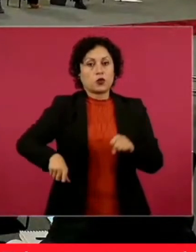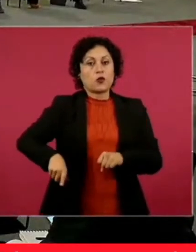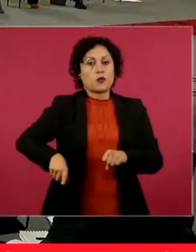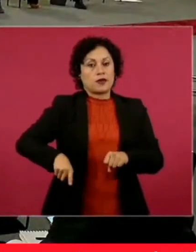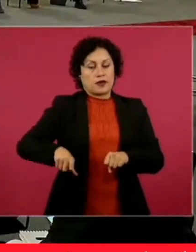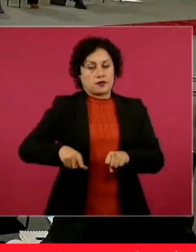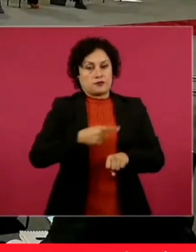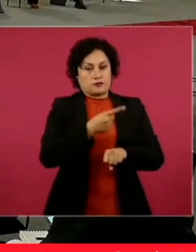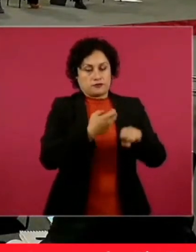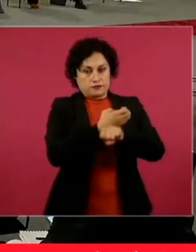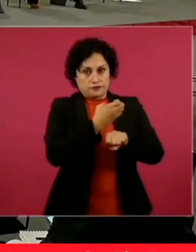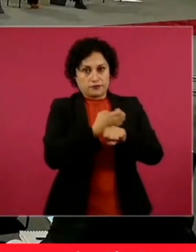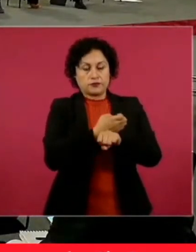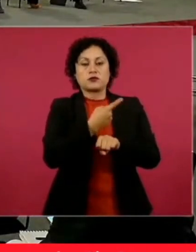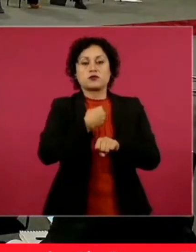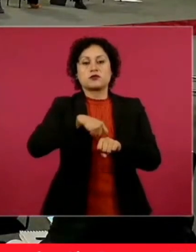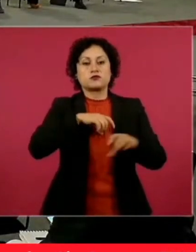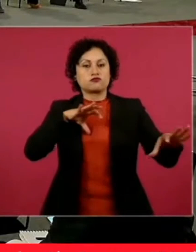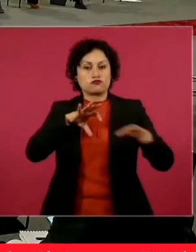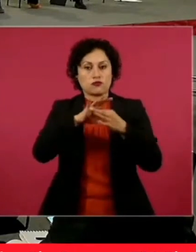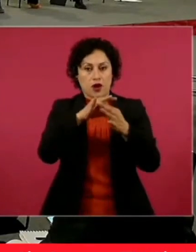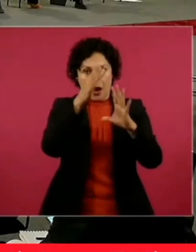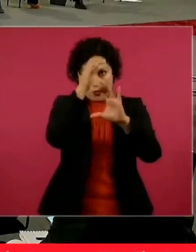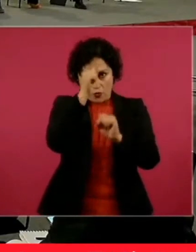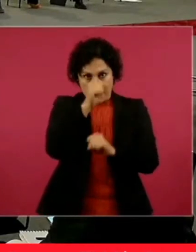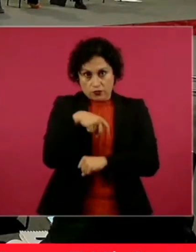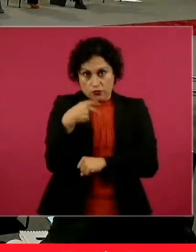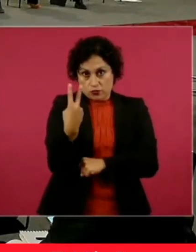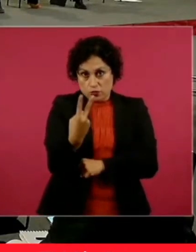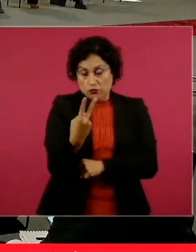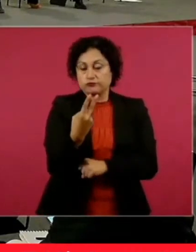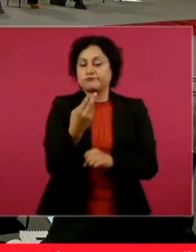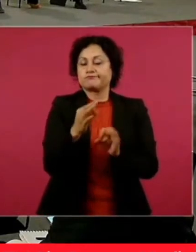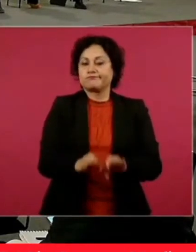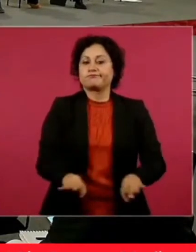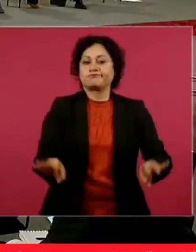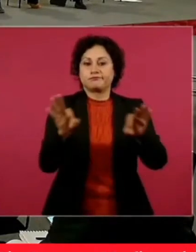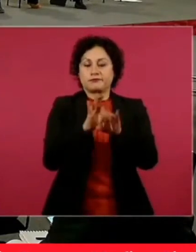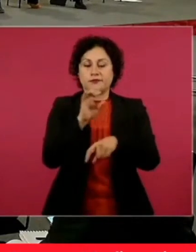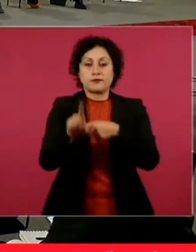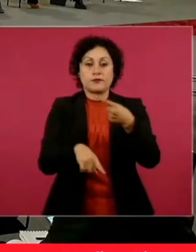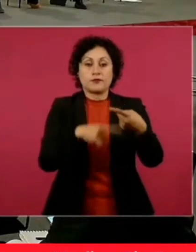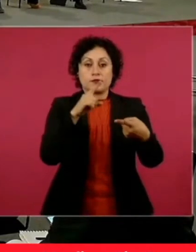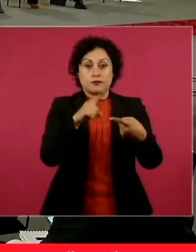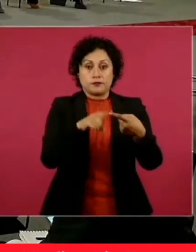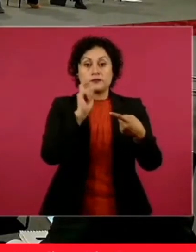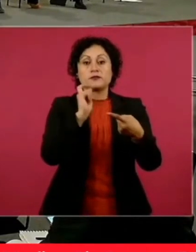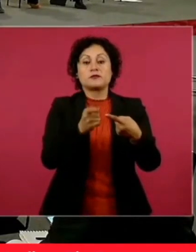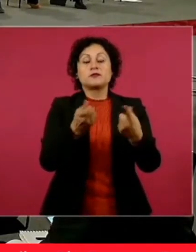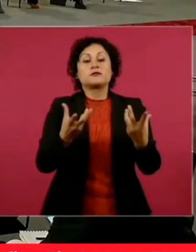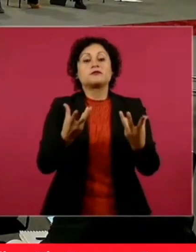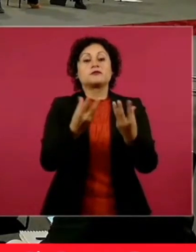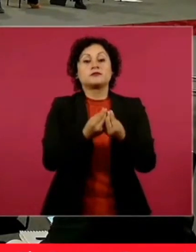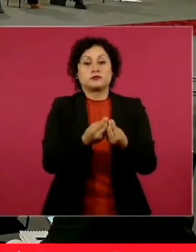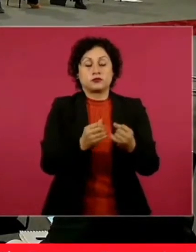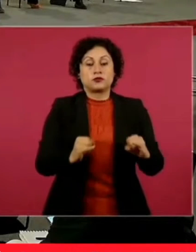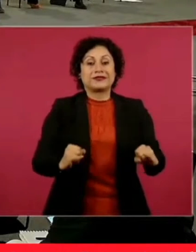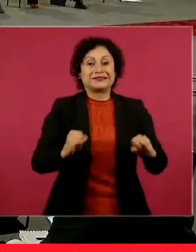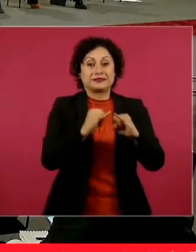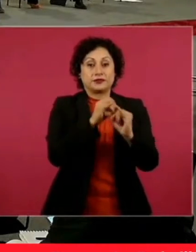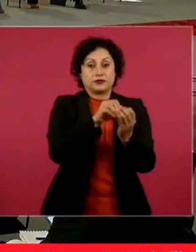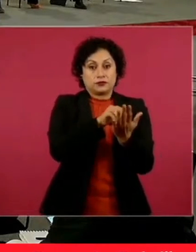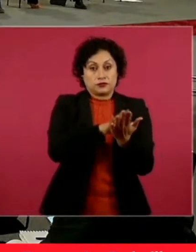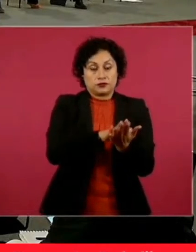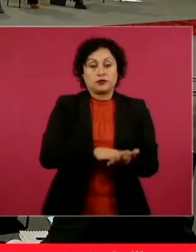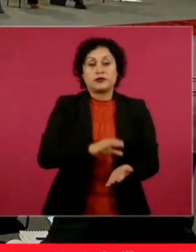dos convenios muy importantes. El primero tiene que ver con el Instituto de Catastro y Registro de Licrezón,